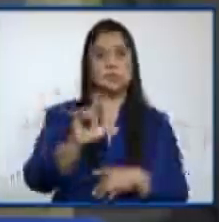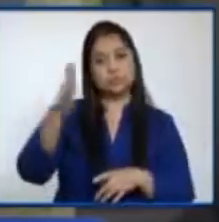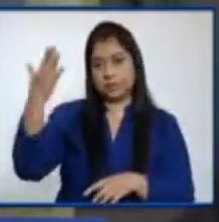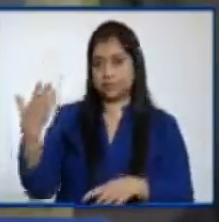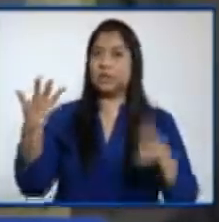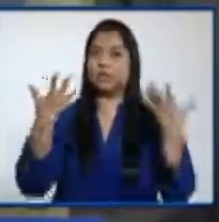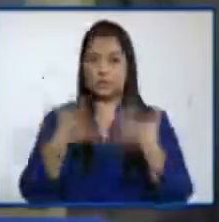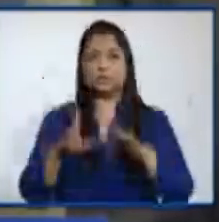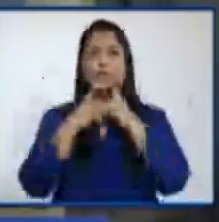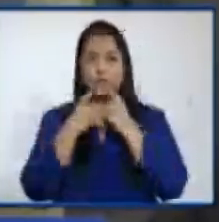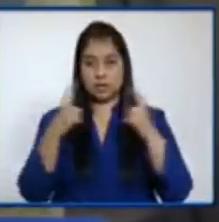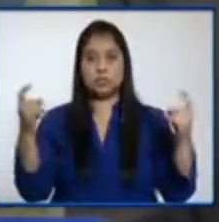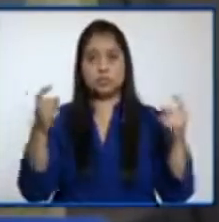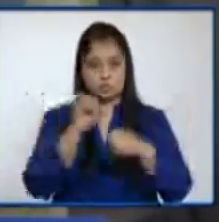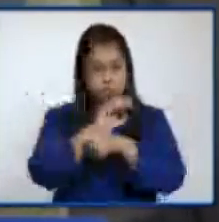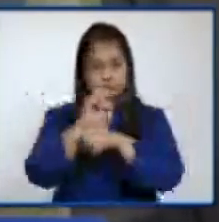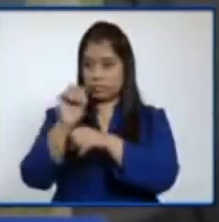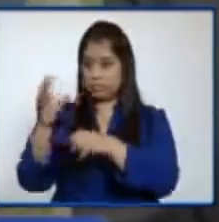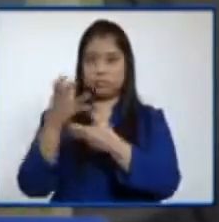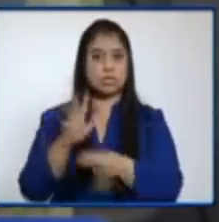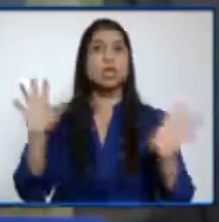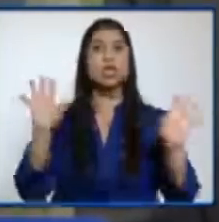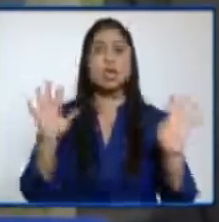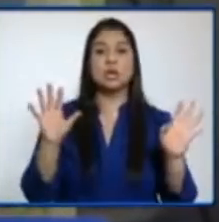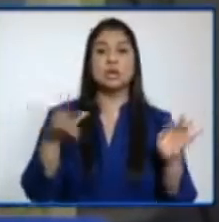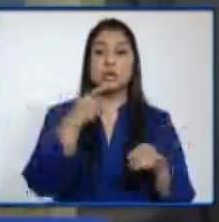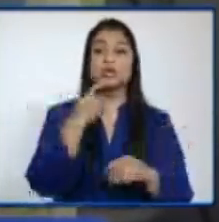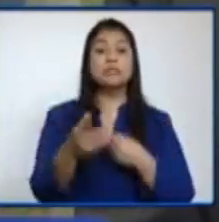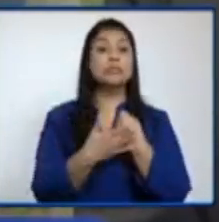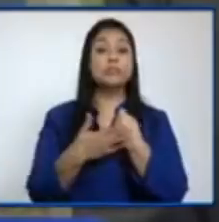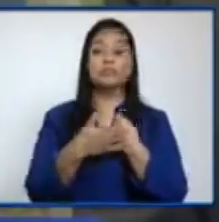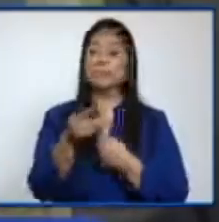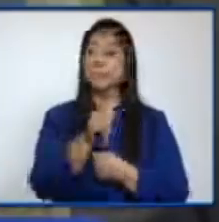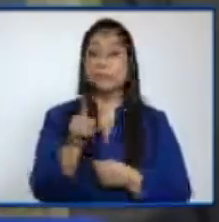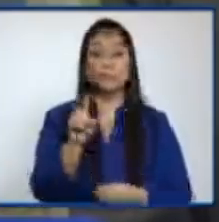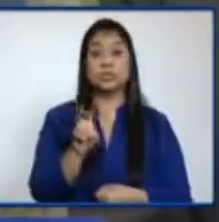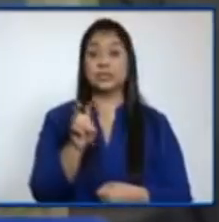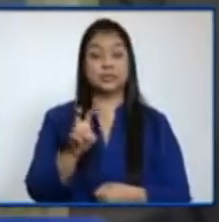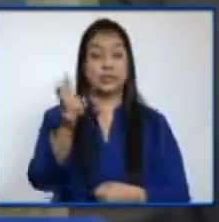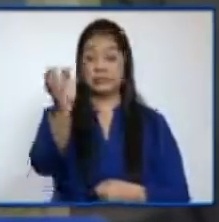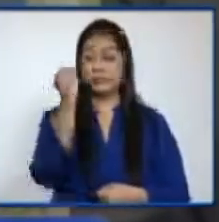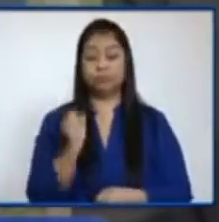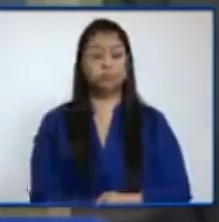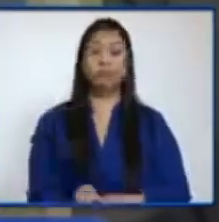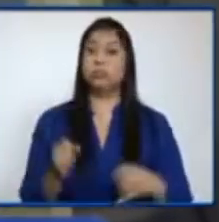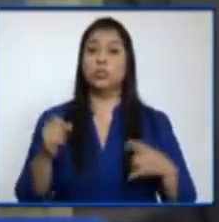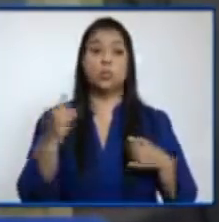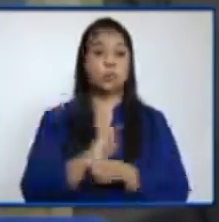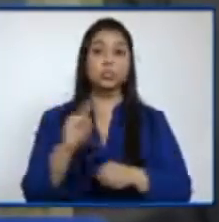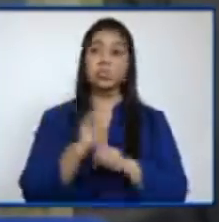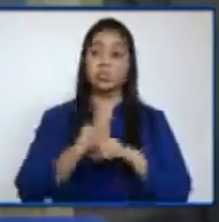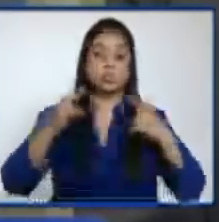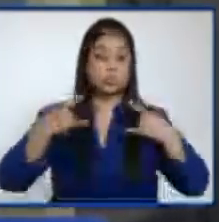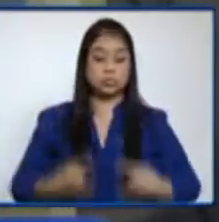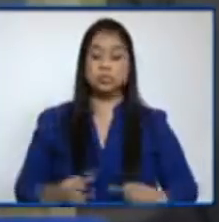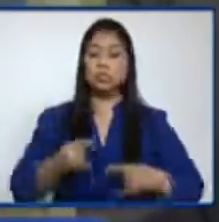escrito al chat de periodistas llegó la información en la que no es obligatorio que los niños reciban